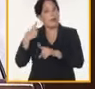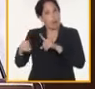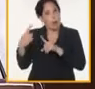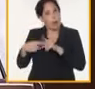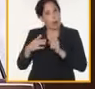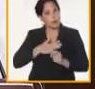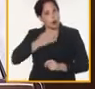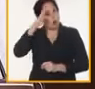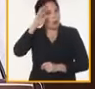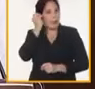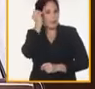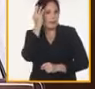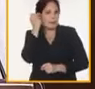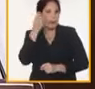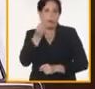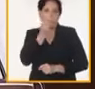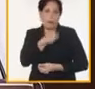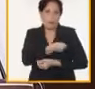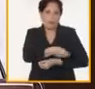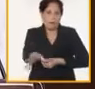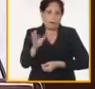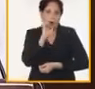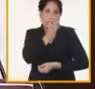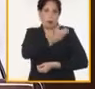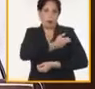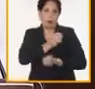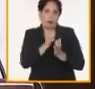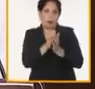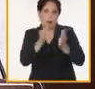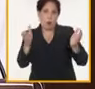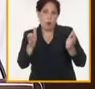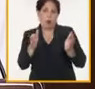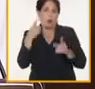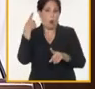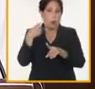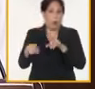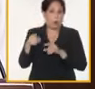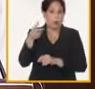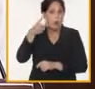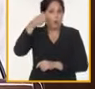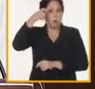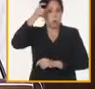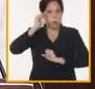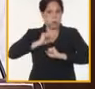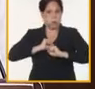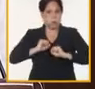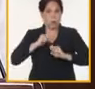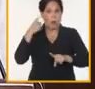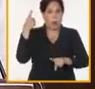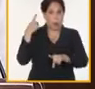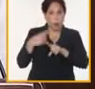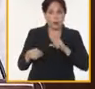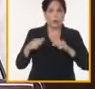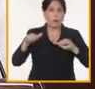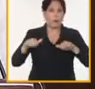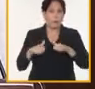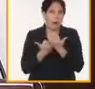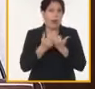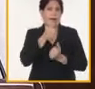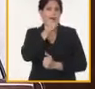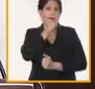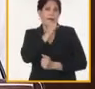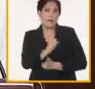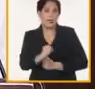nacionales. La atención al desarrollo de los programas bufalino, ovino-caprino, cunícola, la